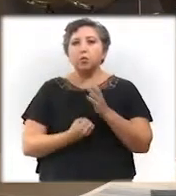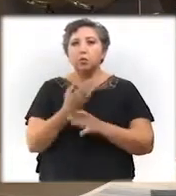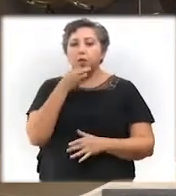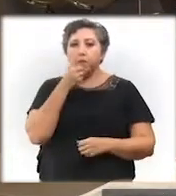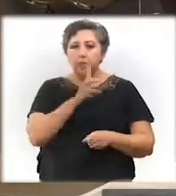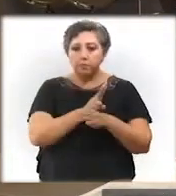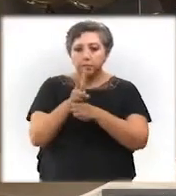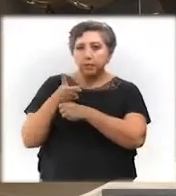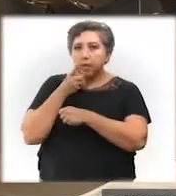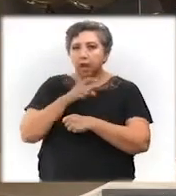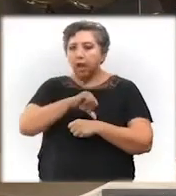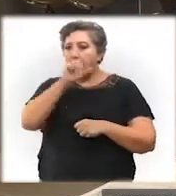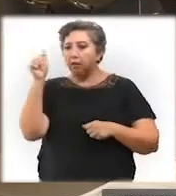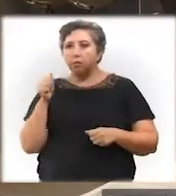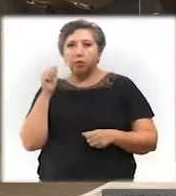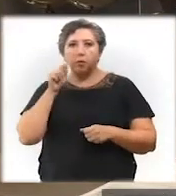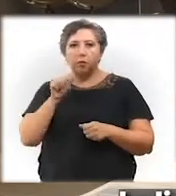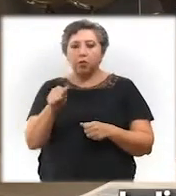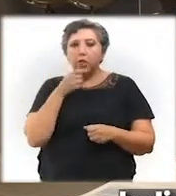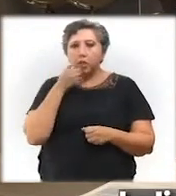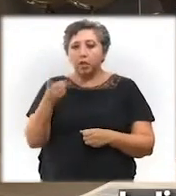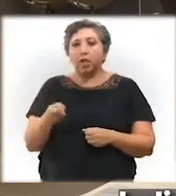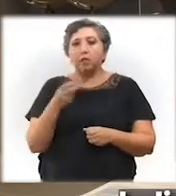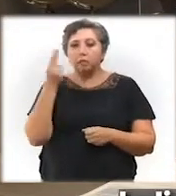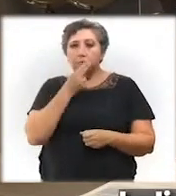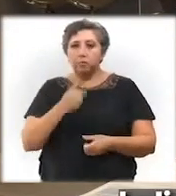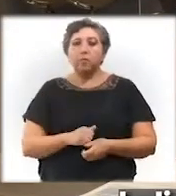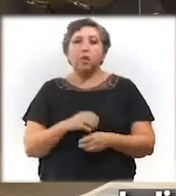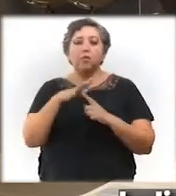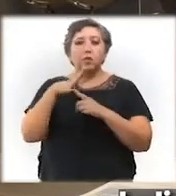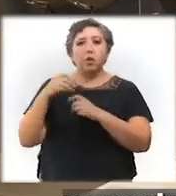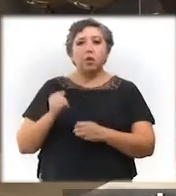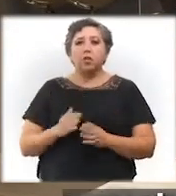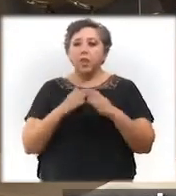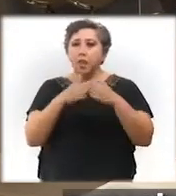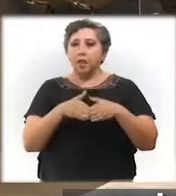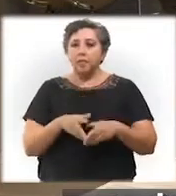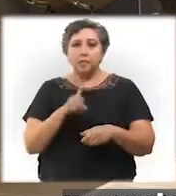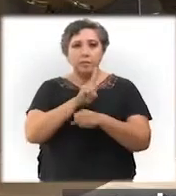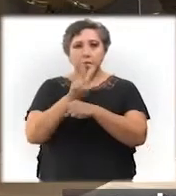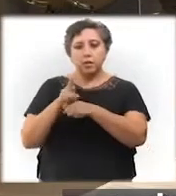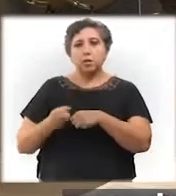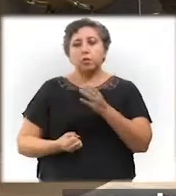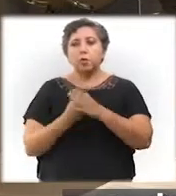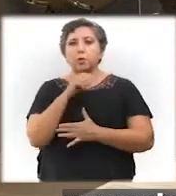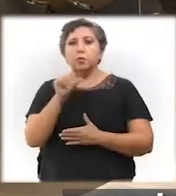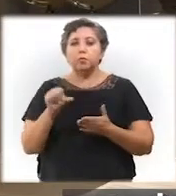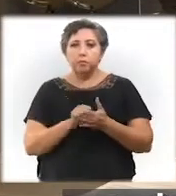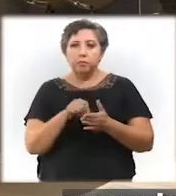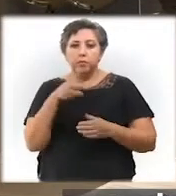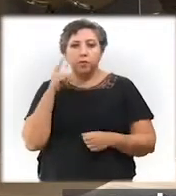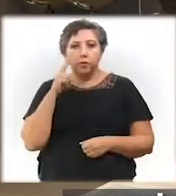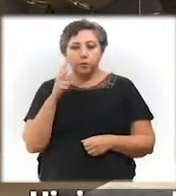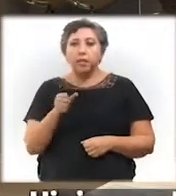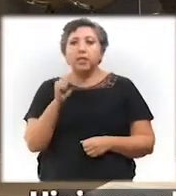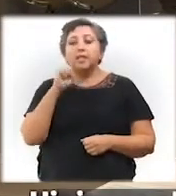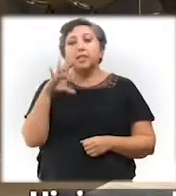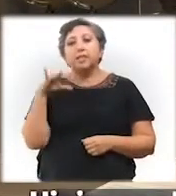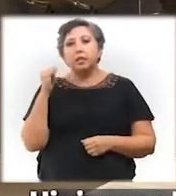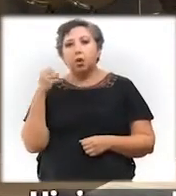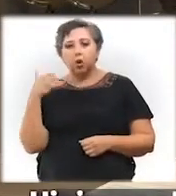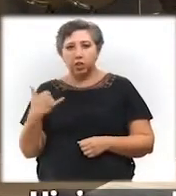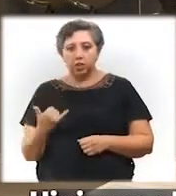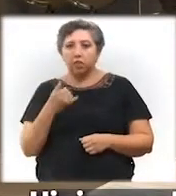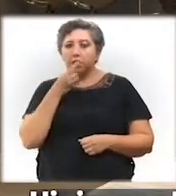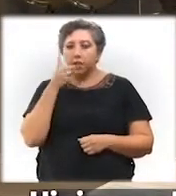cámaras, arcos carreteros, botones de pánico, helicóptero, lanchas interceptoras y pronto el nuevo centro de monitoreo C5I. Hicimos el